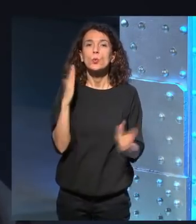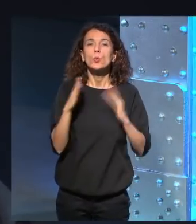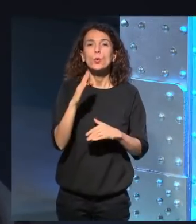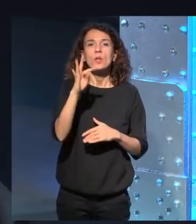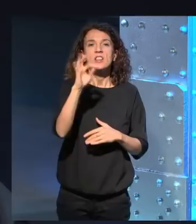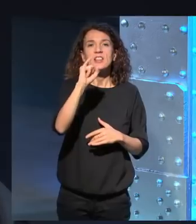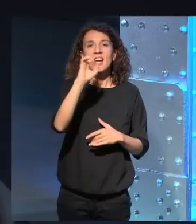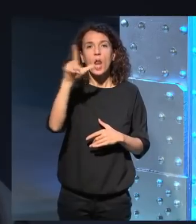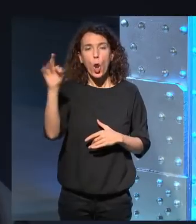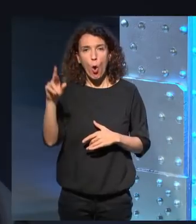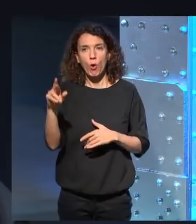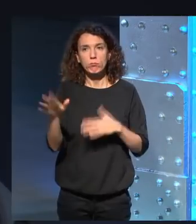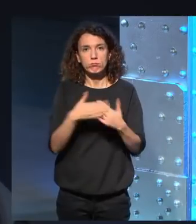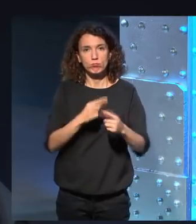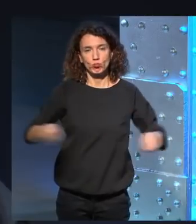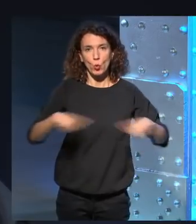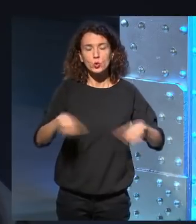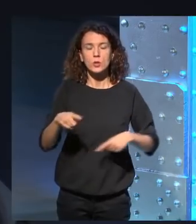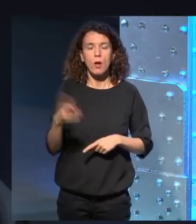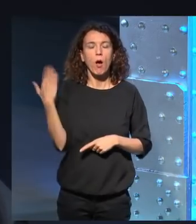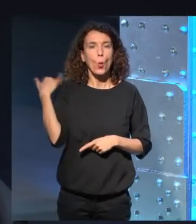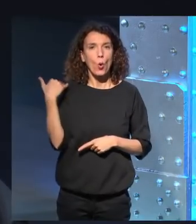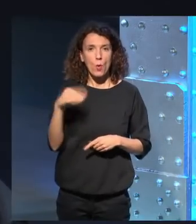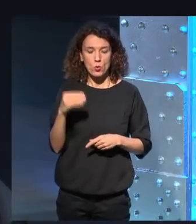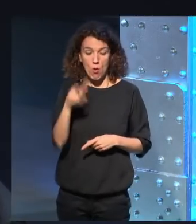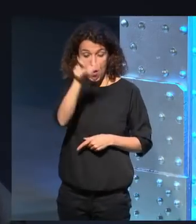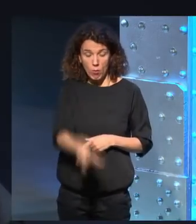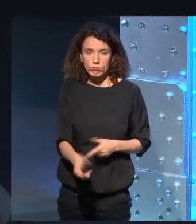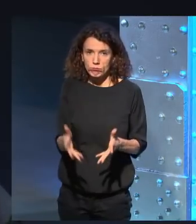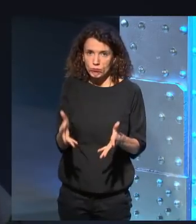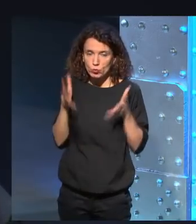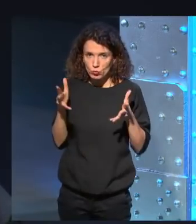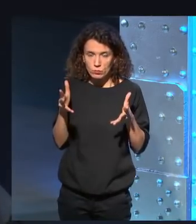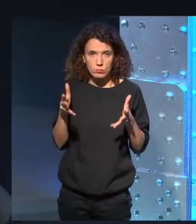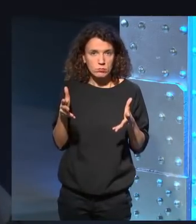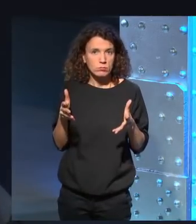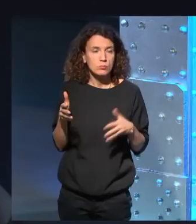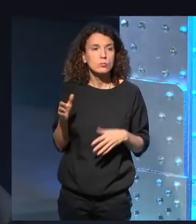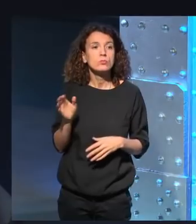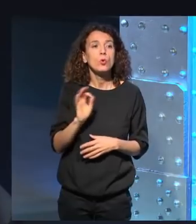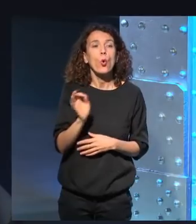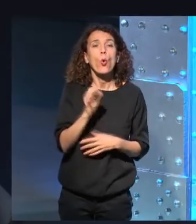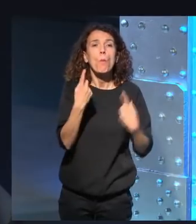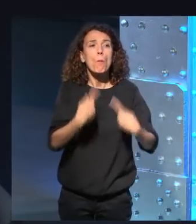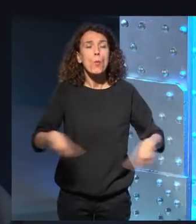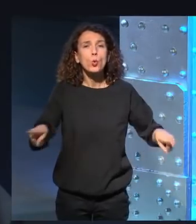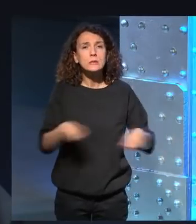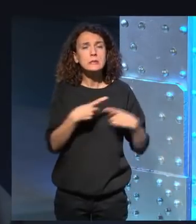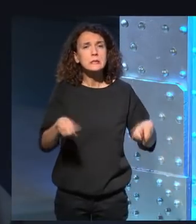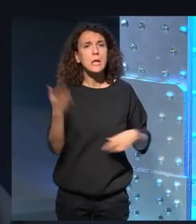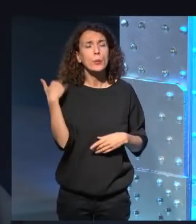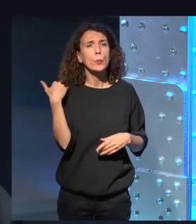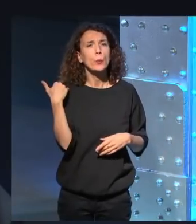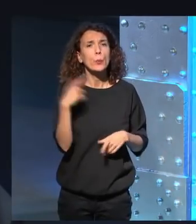fascinación desde mi primera juventud o la música de los